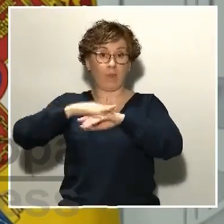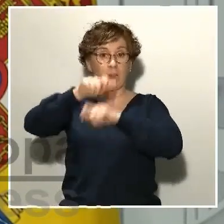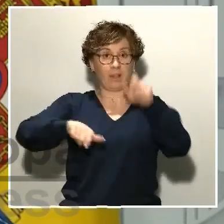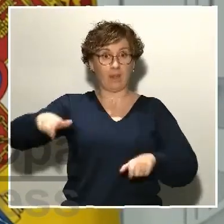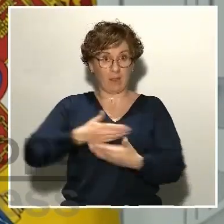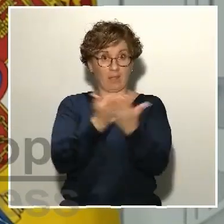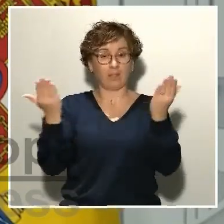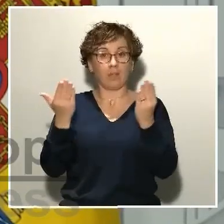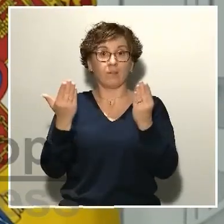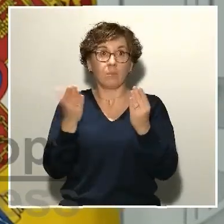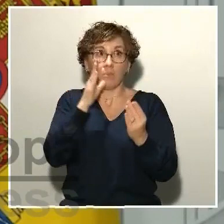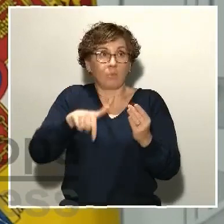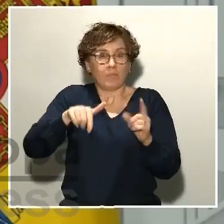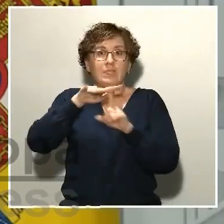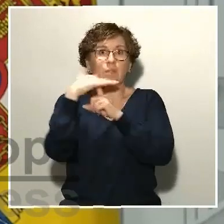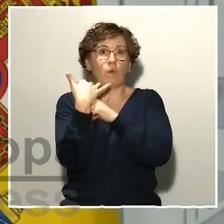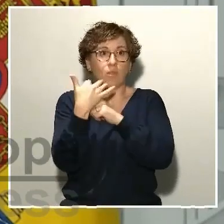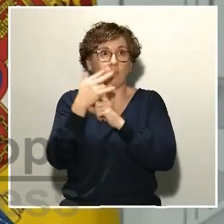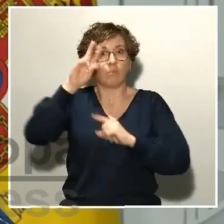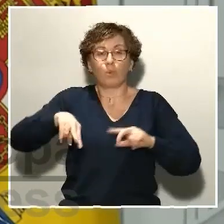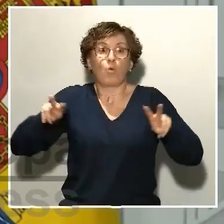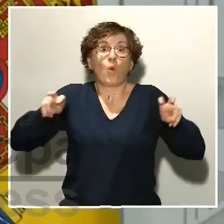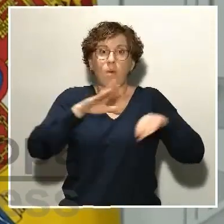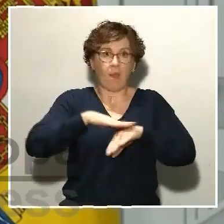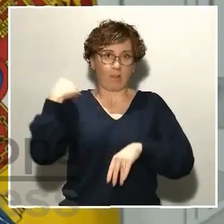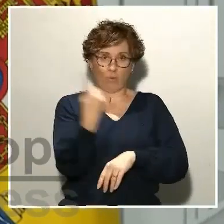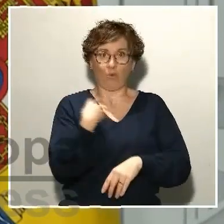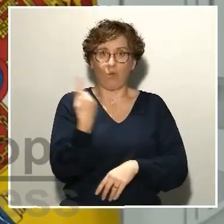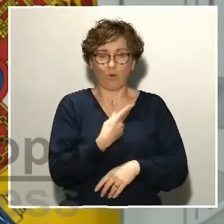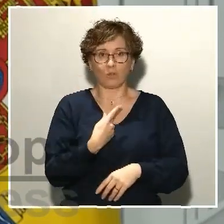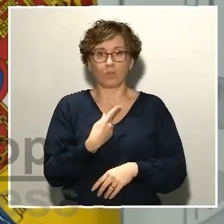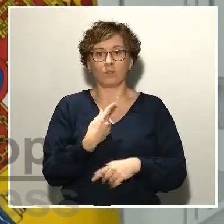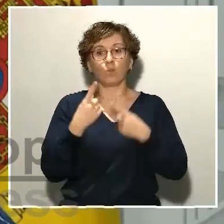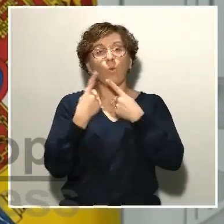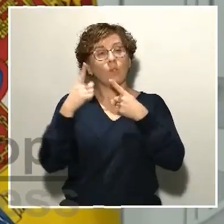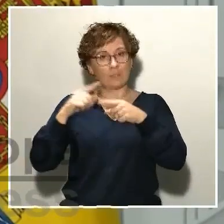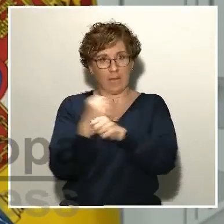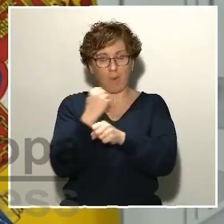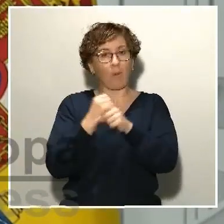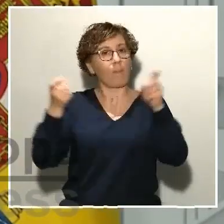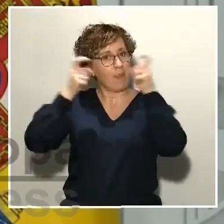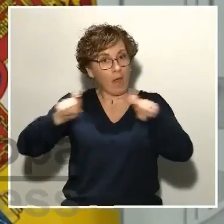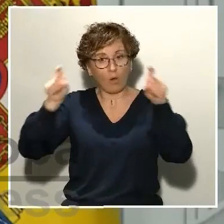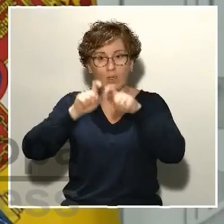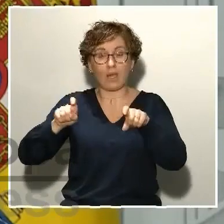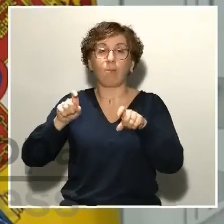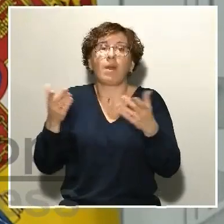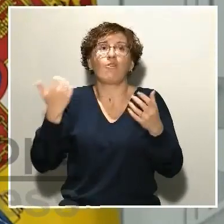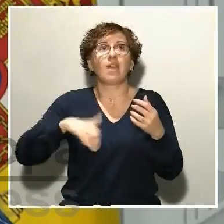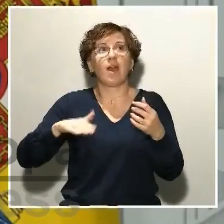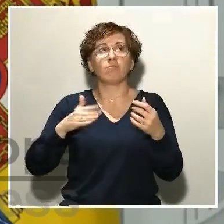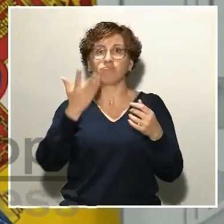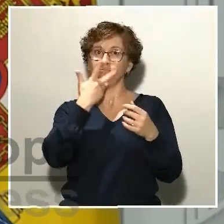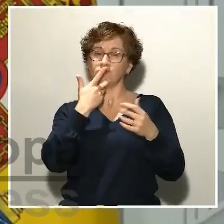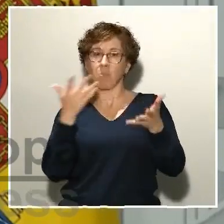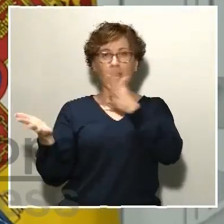verdaderamente era novedosa para todos. Pero una vez transcurrido el plazo que podemos decir razonable, pues